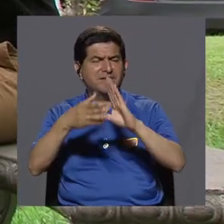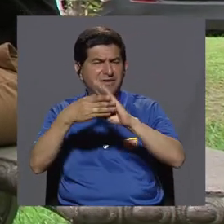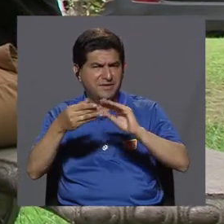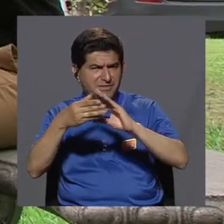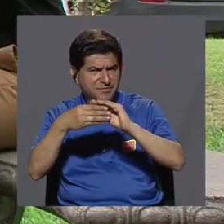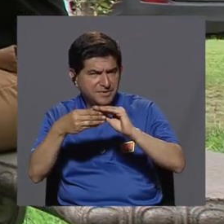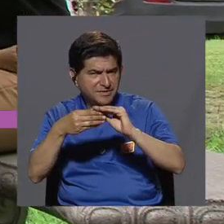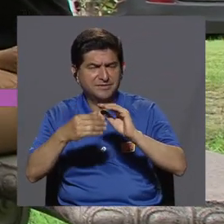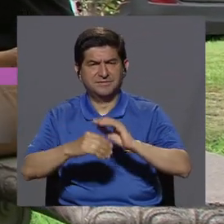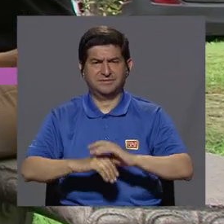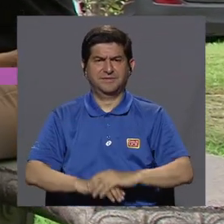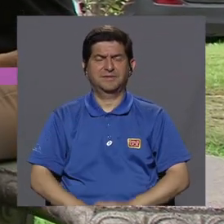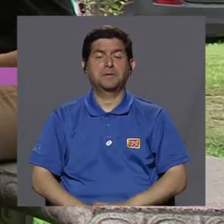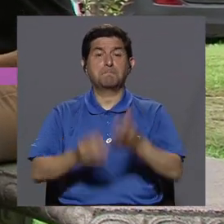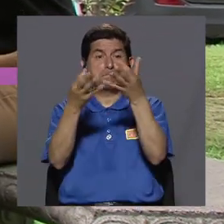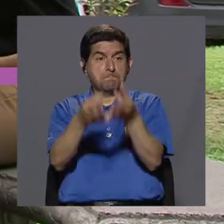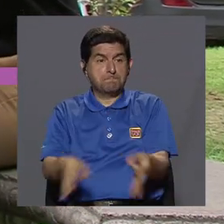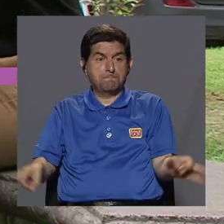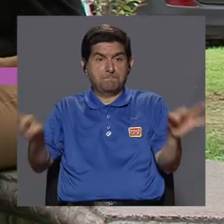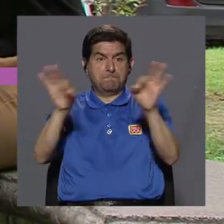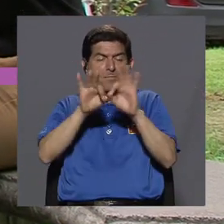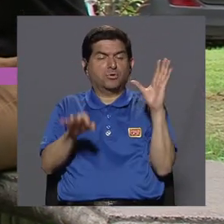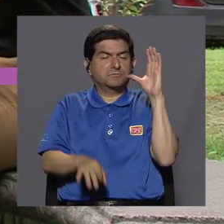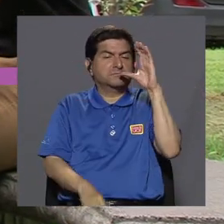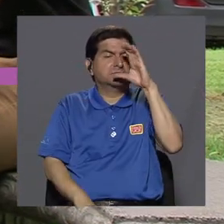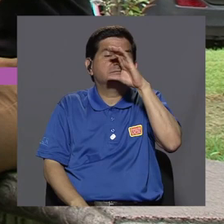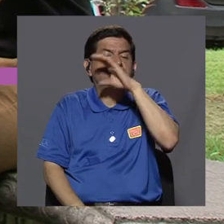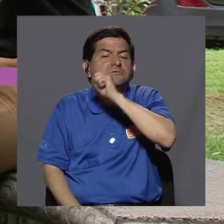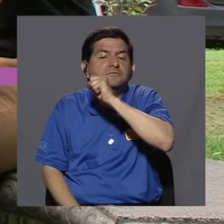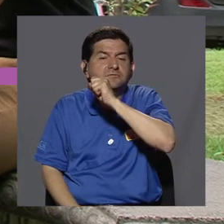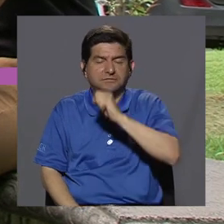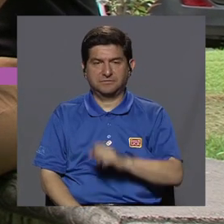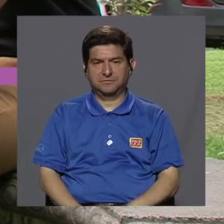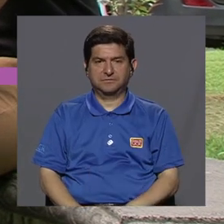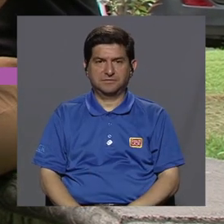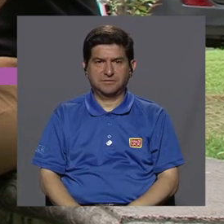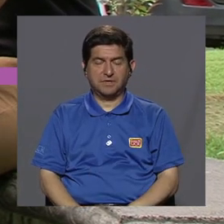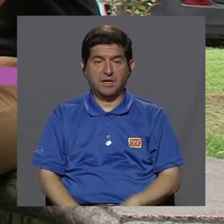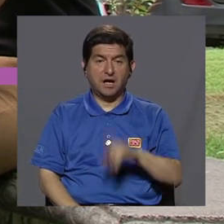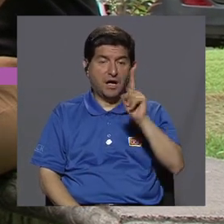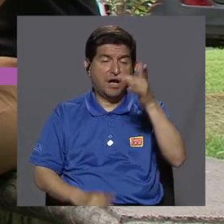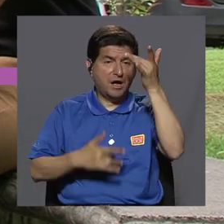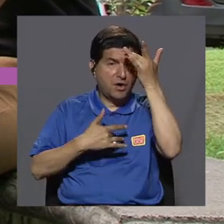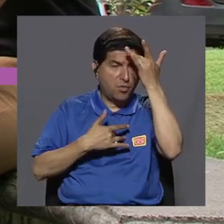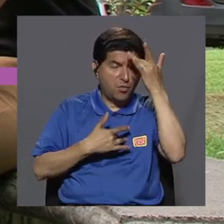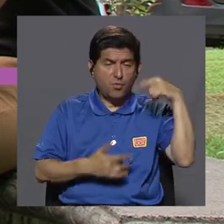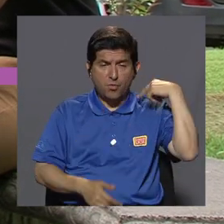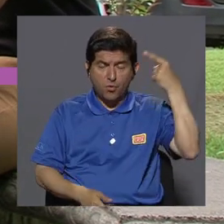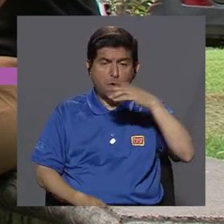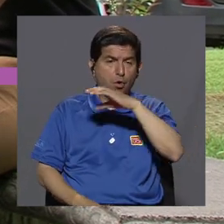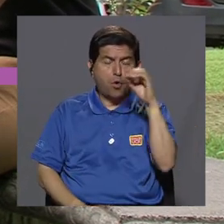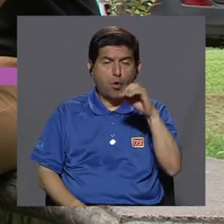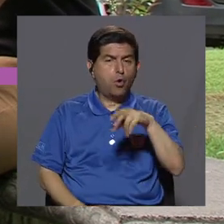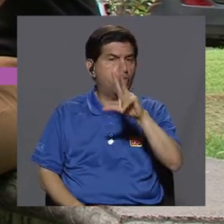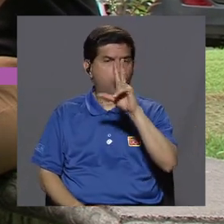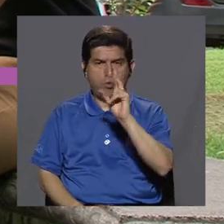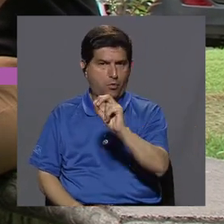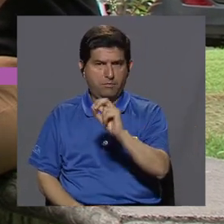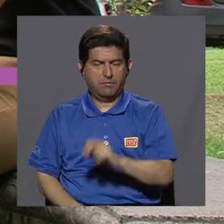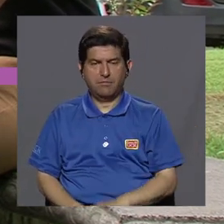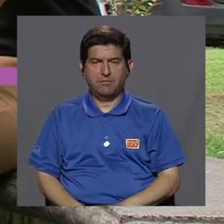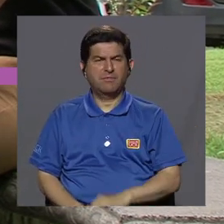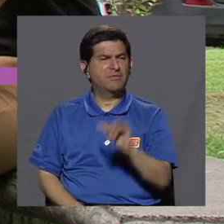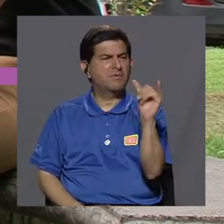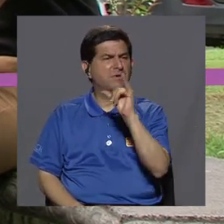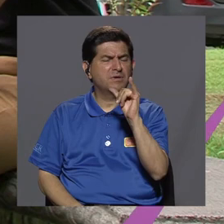nos comentaba usted antes de la importancia, bueno, de ir reconociendo cuándo es una enfermedad demencial y cuándo no. Y que me